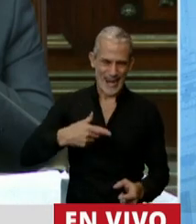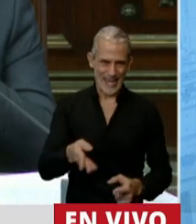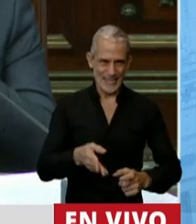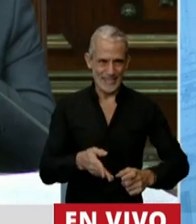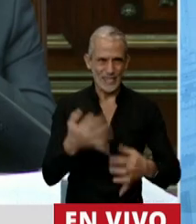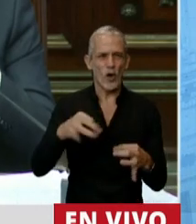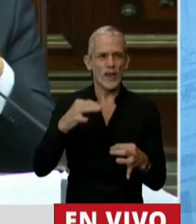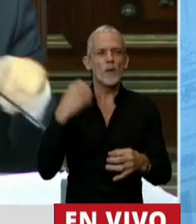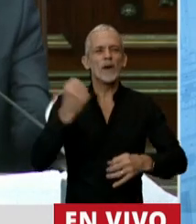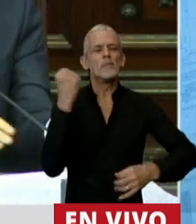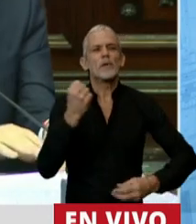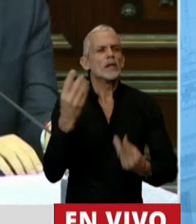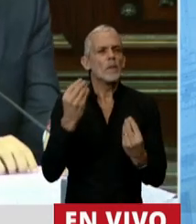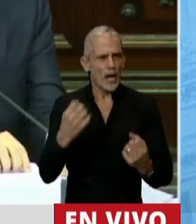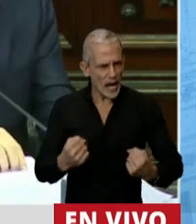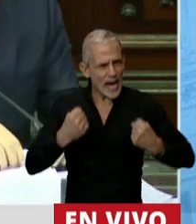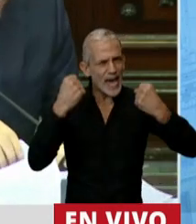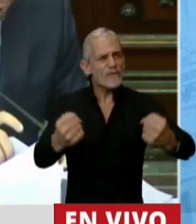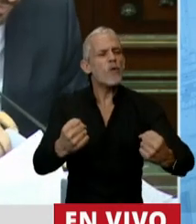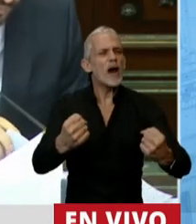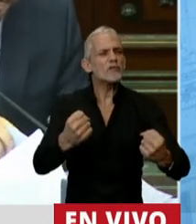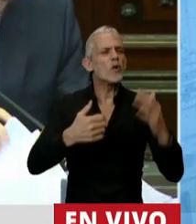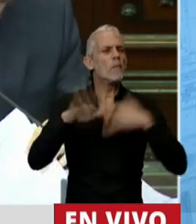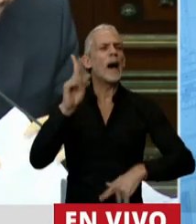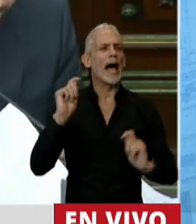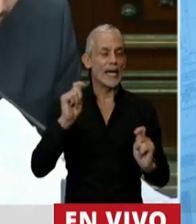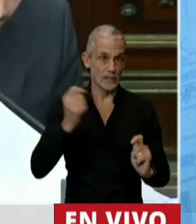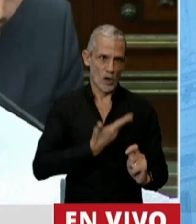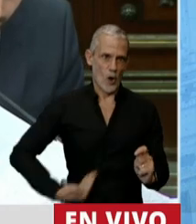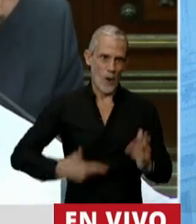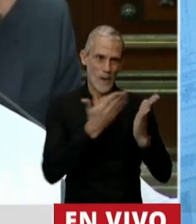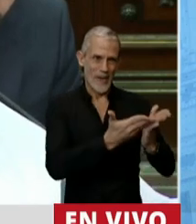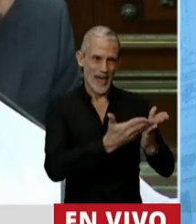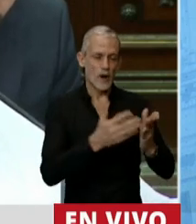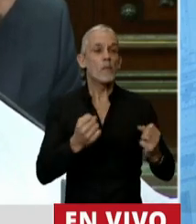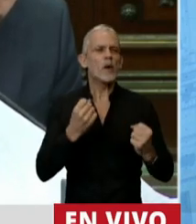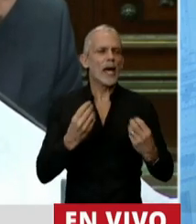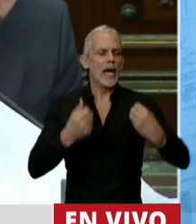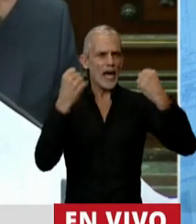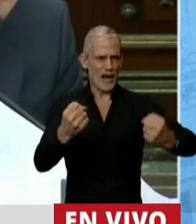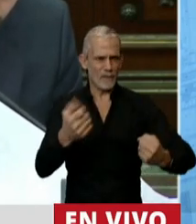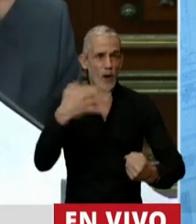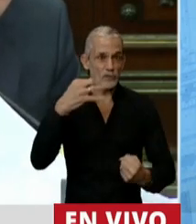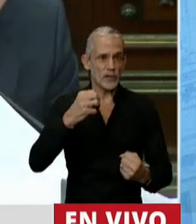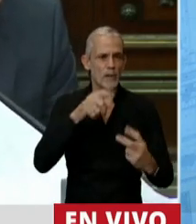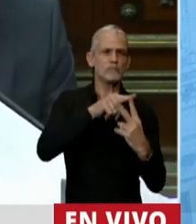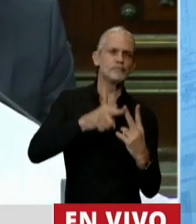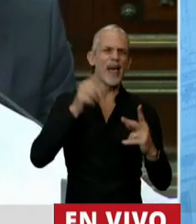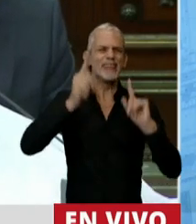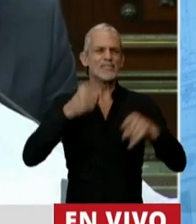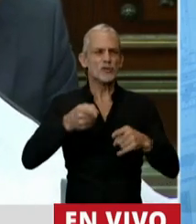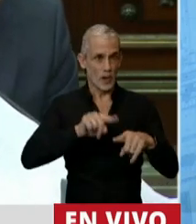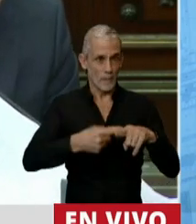tenemos que recalcarlo, porque el esfuerzo lo hace el Gobierno, porque el esfuerzo tiene que ver con definiciones políticas,